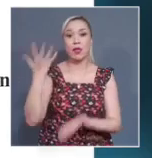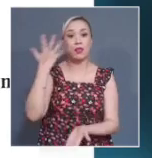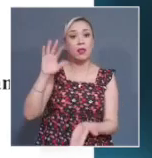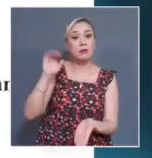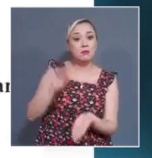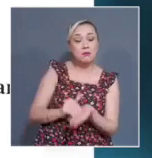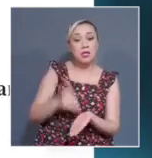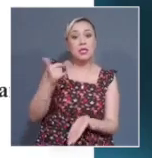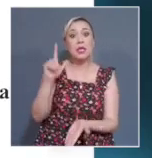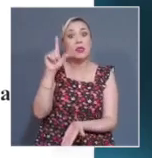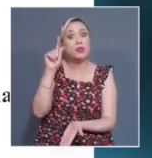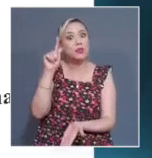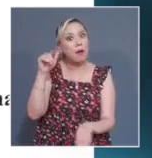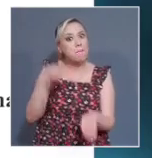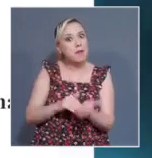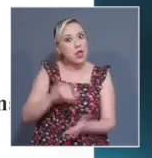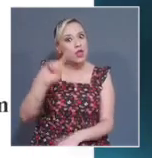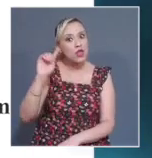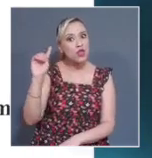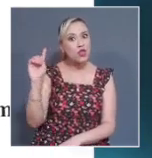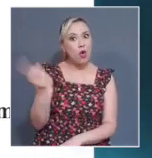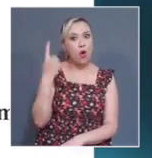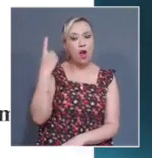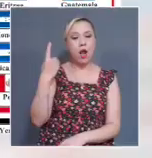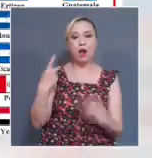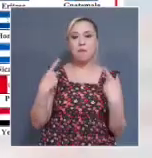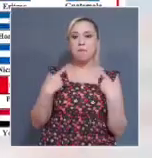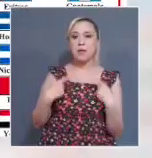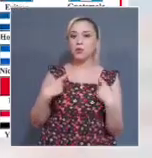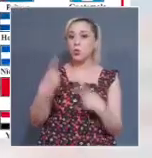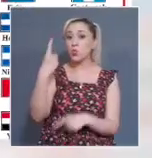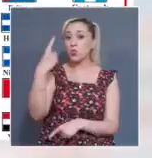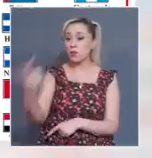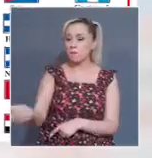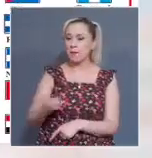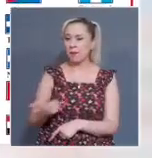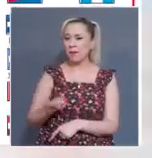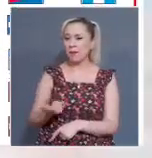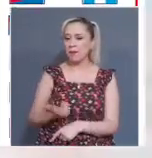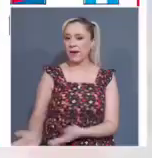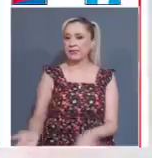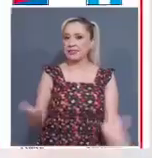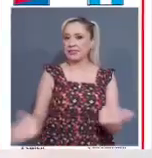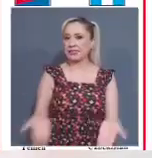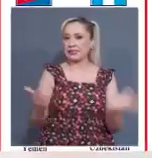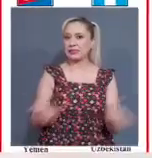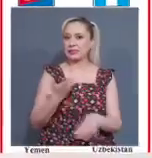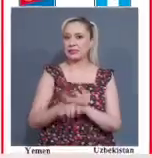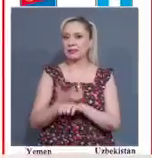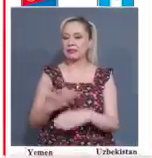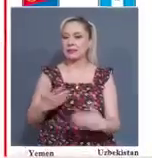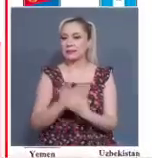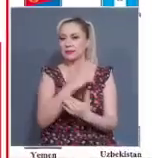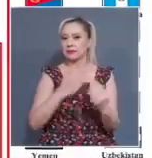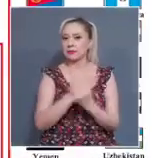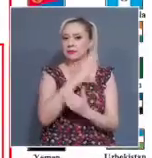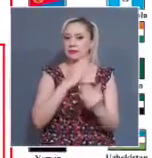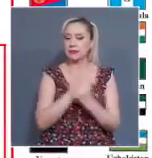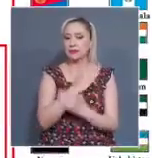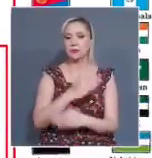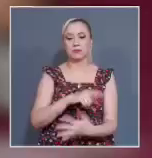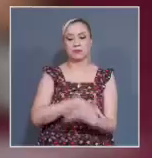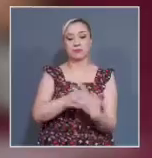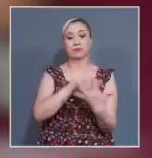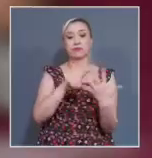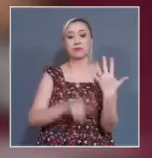mil dólares para ayudar a personas a ingresar de manera ilegal a los Estados Unidos. Dos de estas cinco personas ya fueron